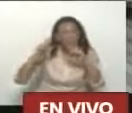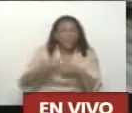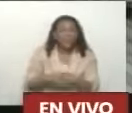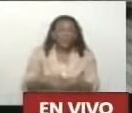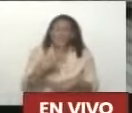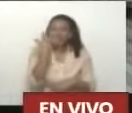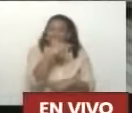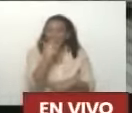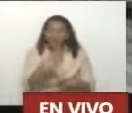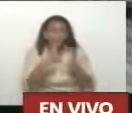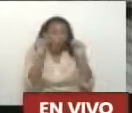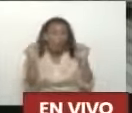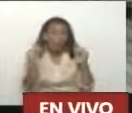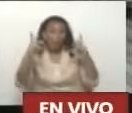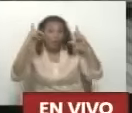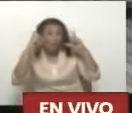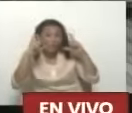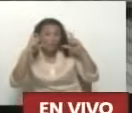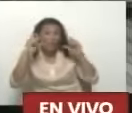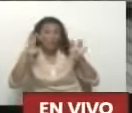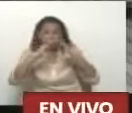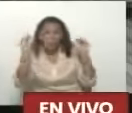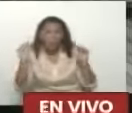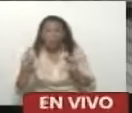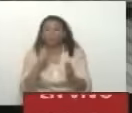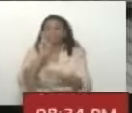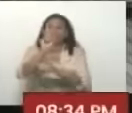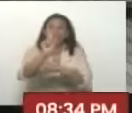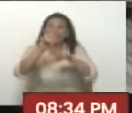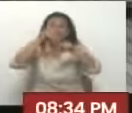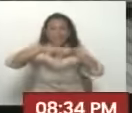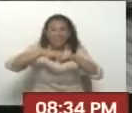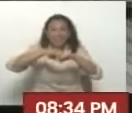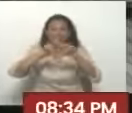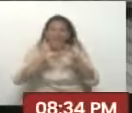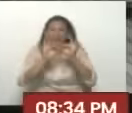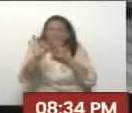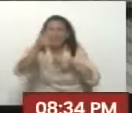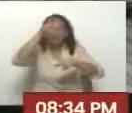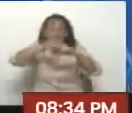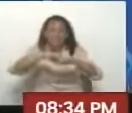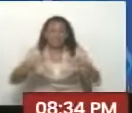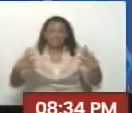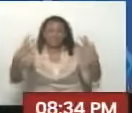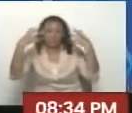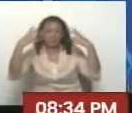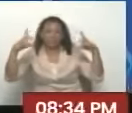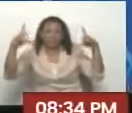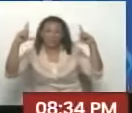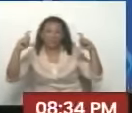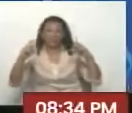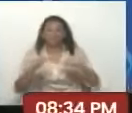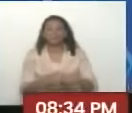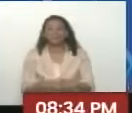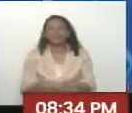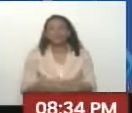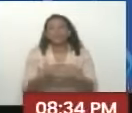Con todo Yo me voy para allá Y me siento allá ¿Ah? Ahora